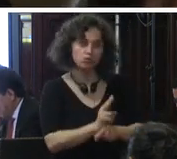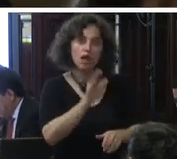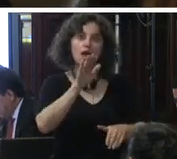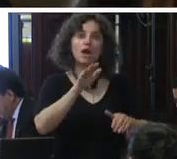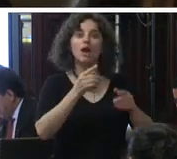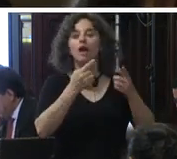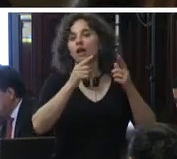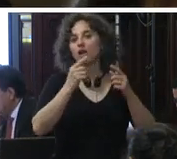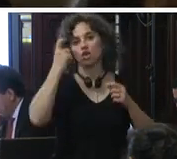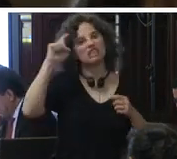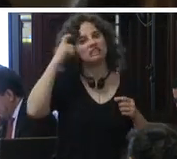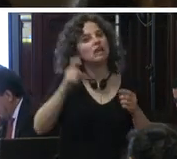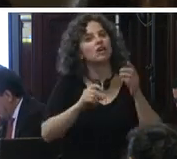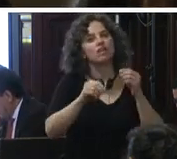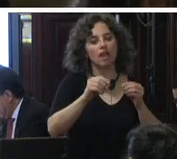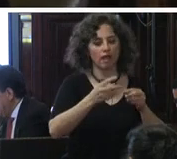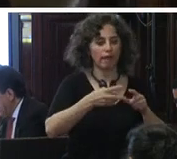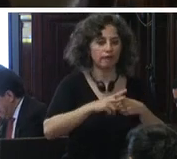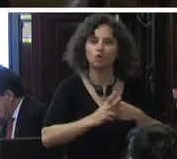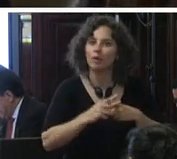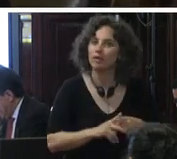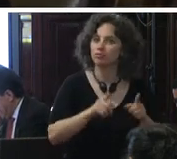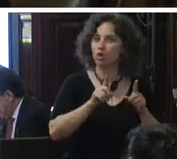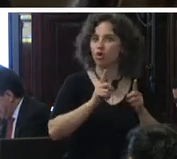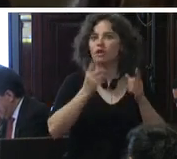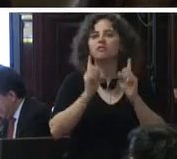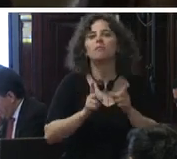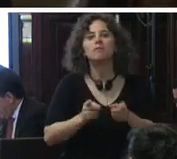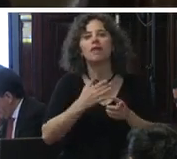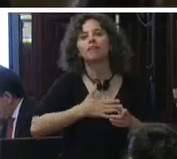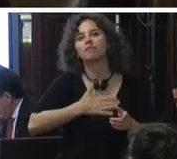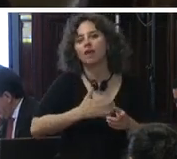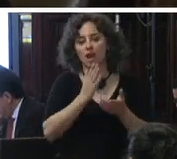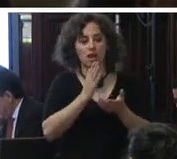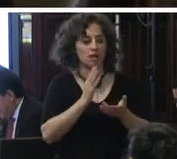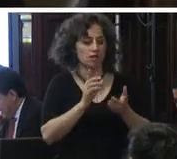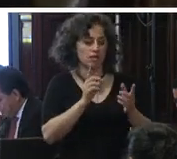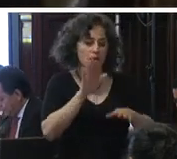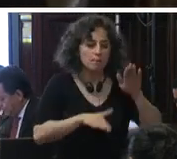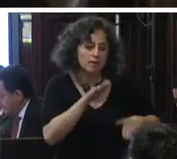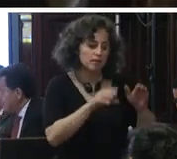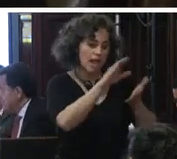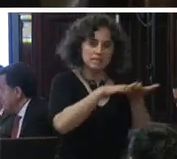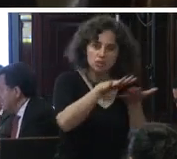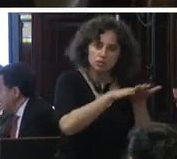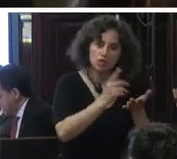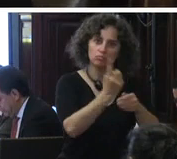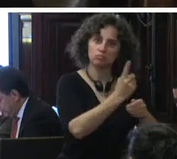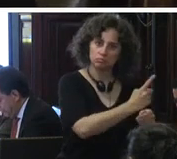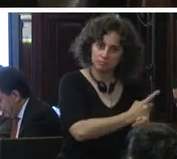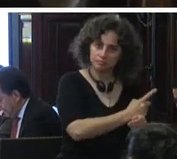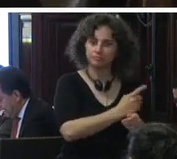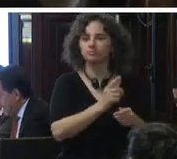de jurisdicción instrumentación y debe ser además proporcional y subsidiario así